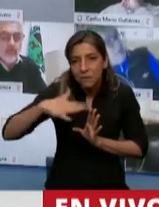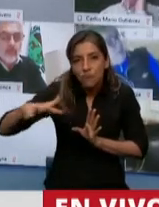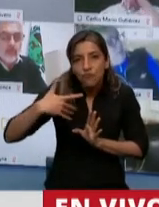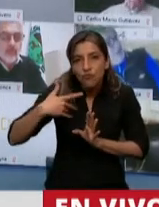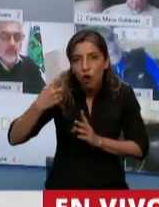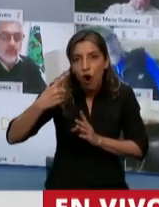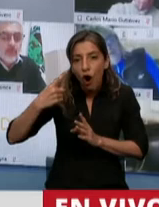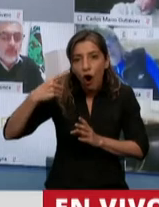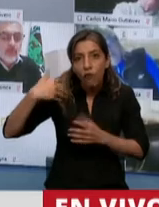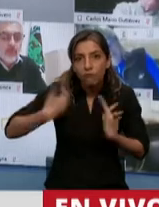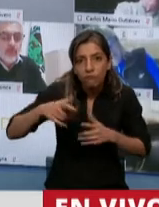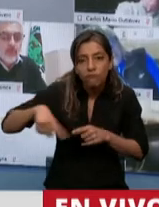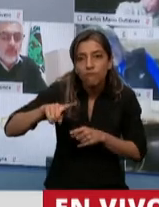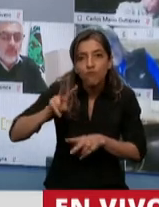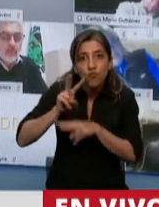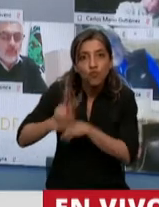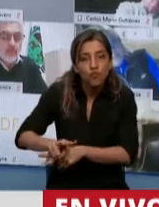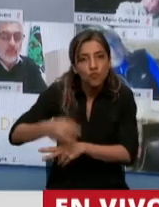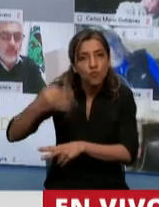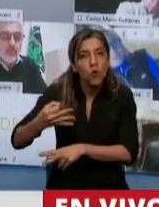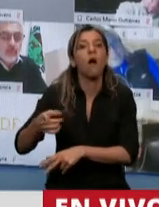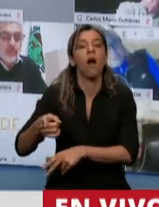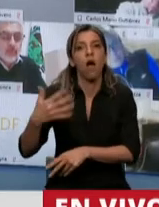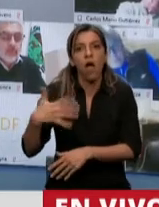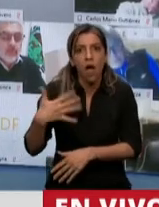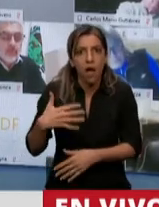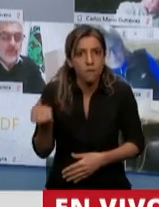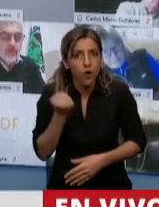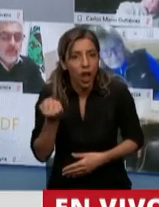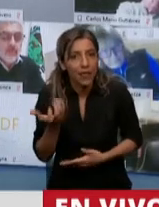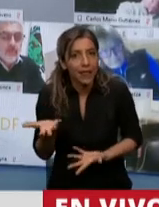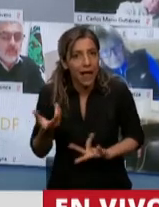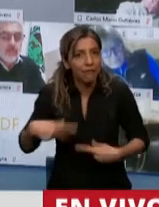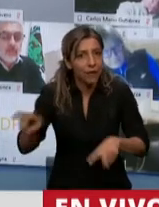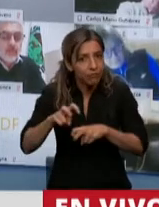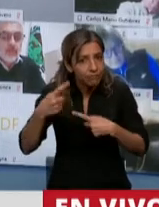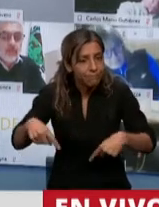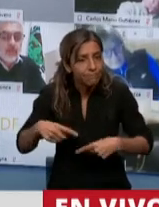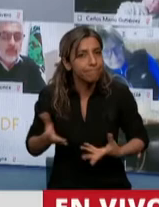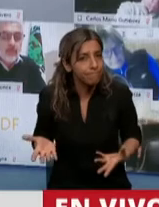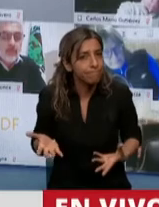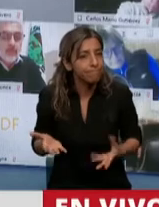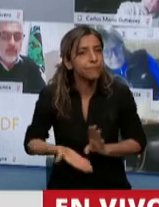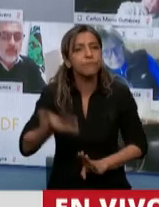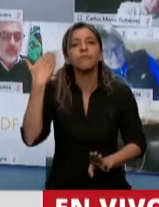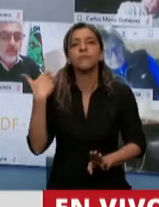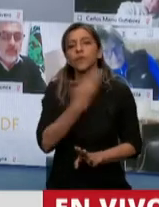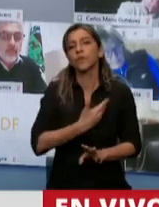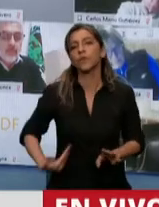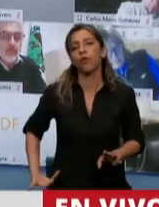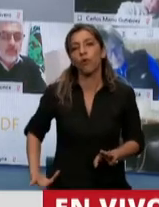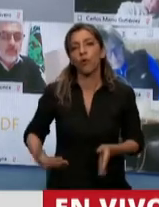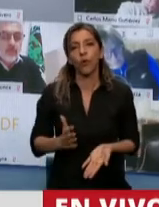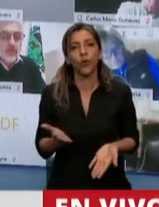Entonces, lo que hemos venido haciendo desde lo legislativo en un gobierno que tenía claramente que